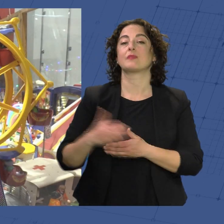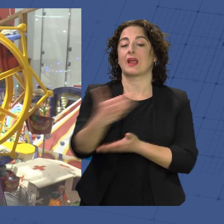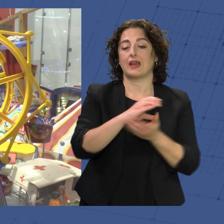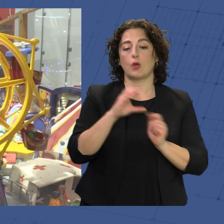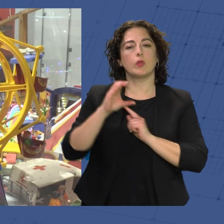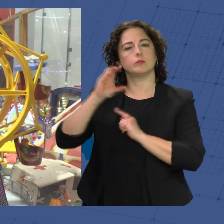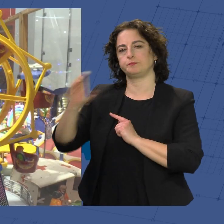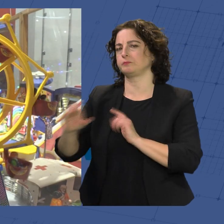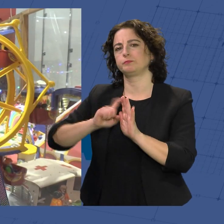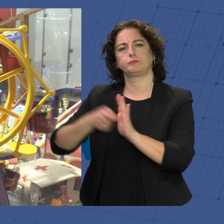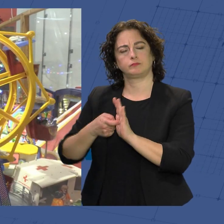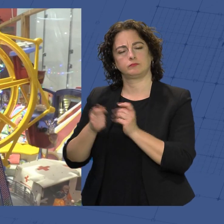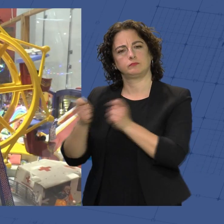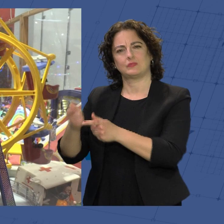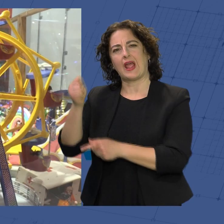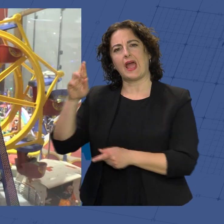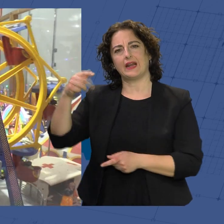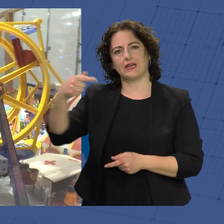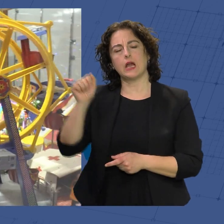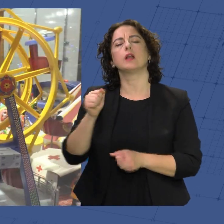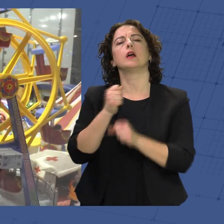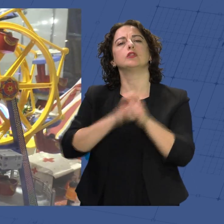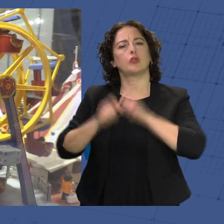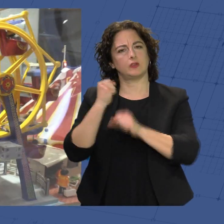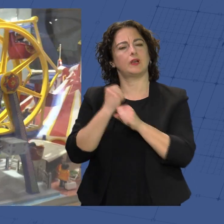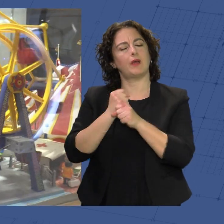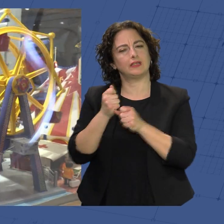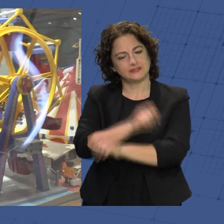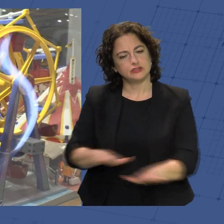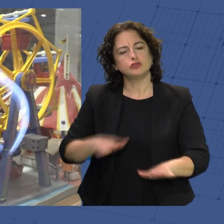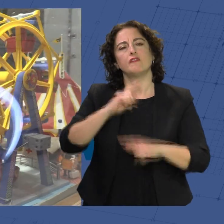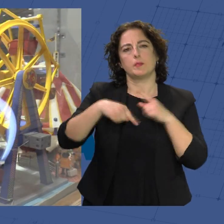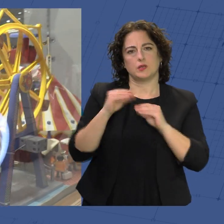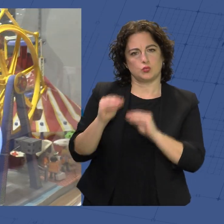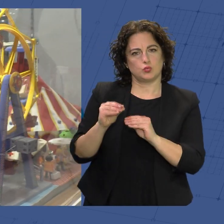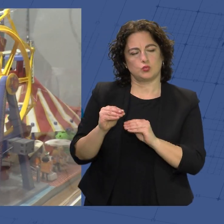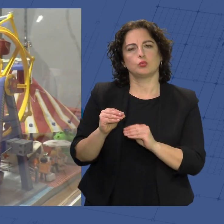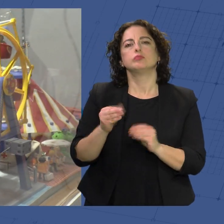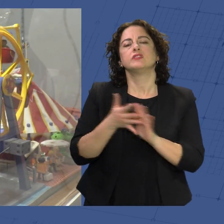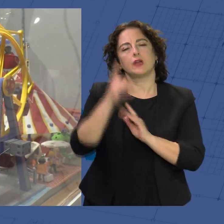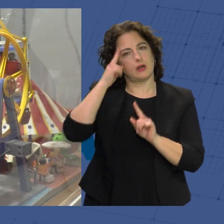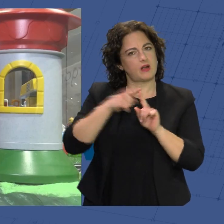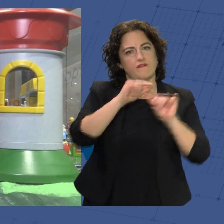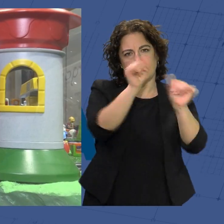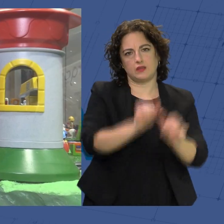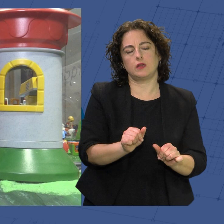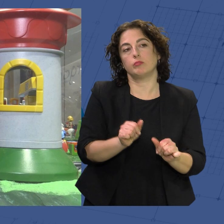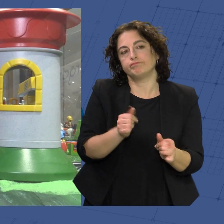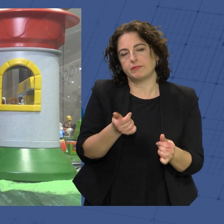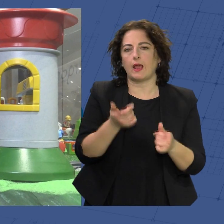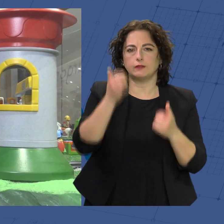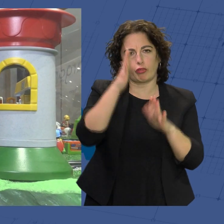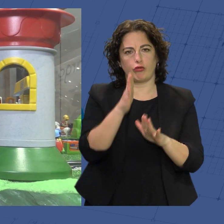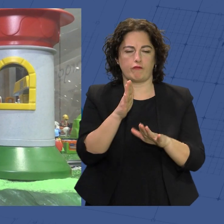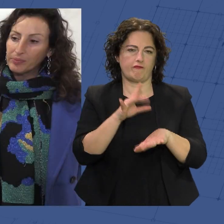destinada íntegramente a ARGAR, una asociación que realiza una gran labor con los niños y también con las familias y que supone un referente a la hora de abordar una enfermedad